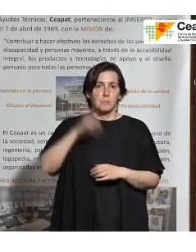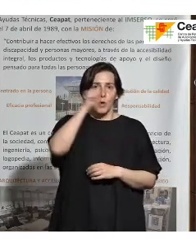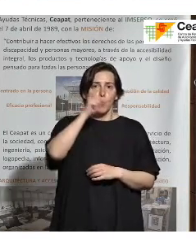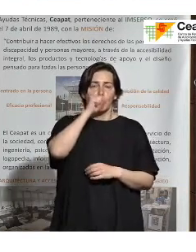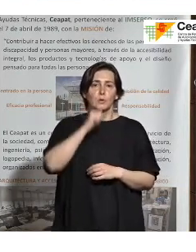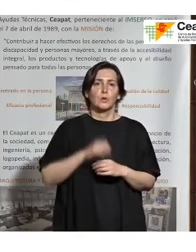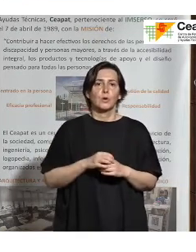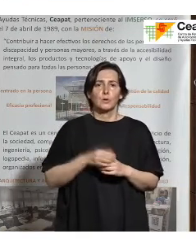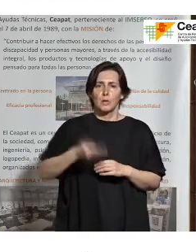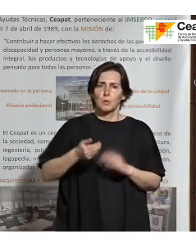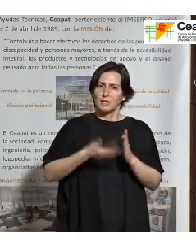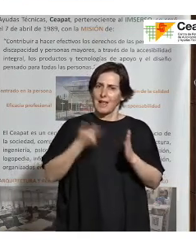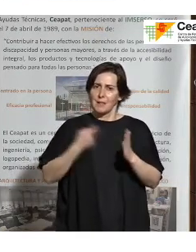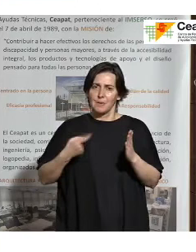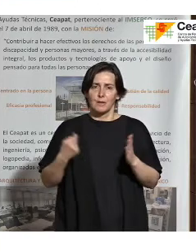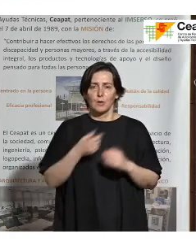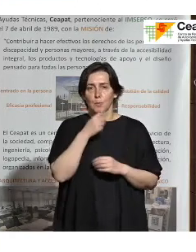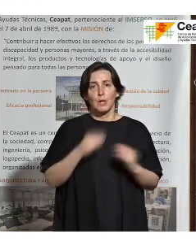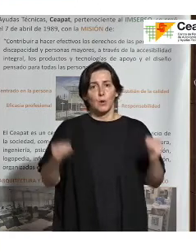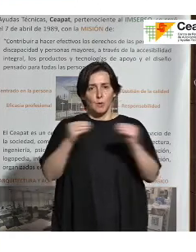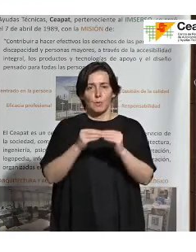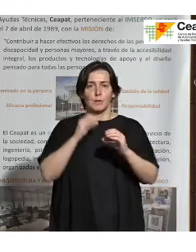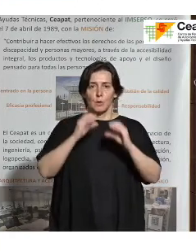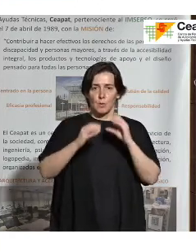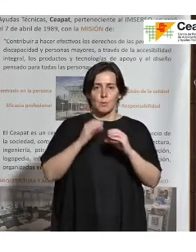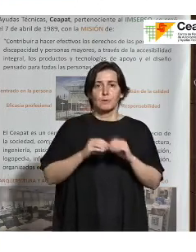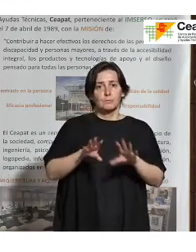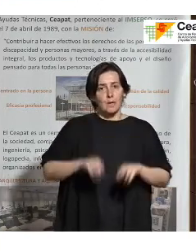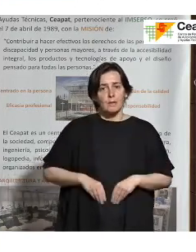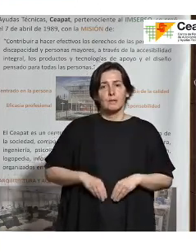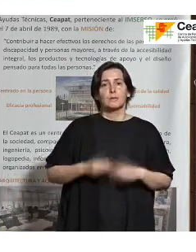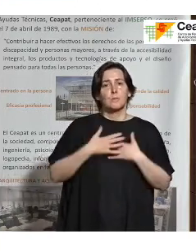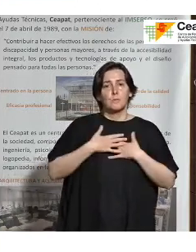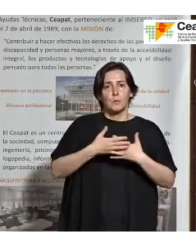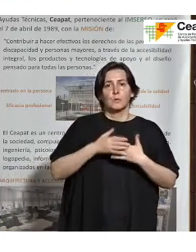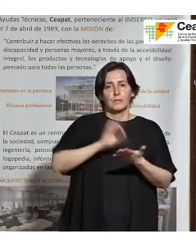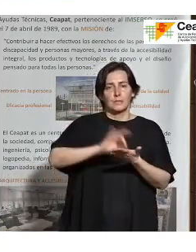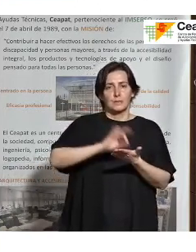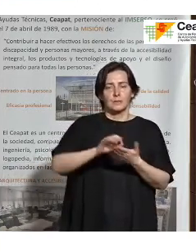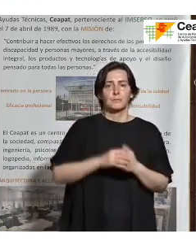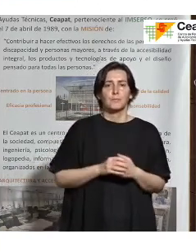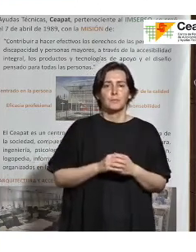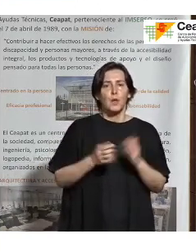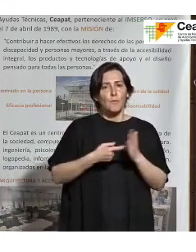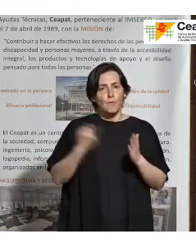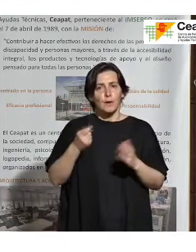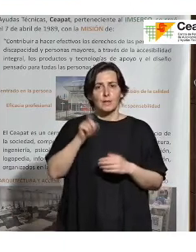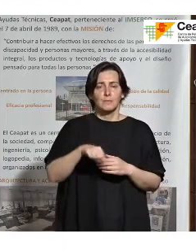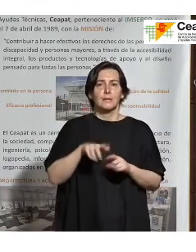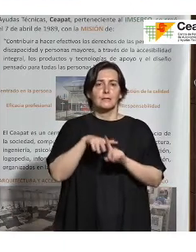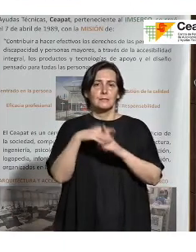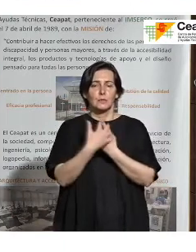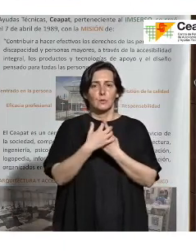eliminado. Se ha mantenido la compatibilidad de comunicaciones y la aceptación voluntaria del servicio y se ha eliminado la situación